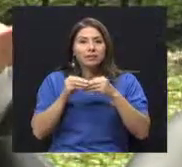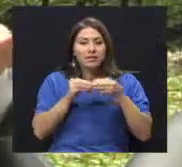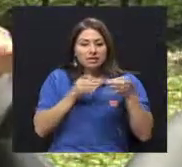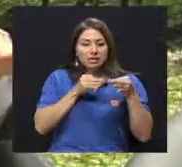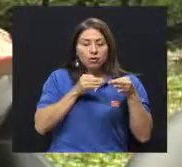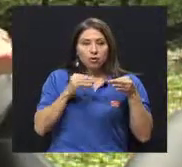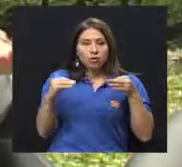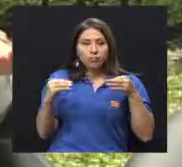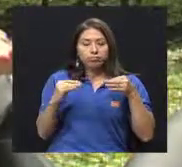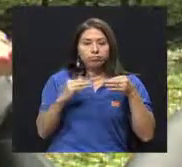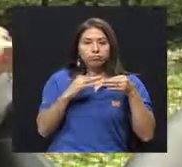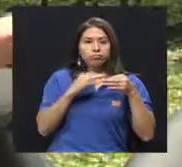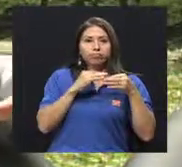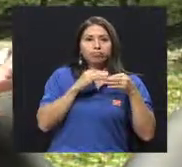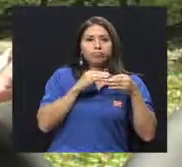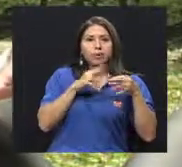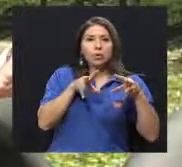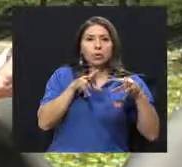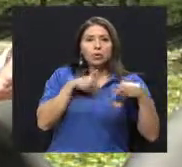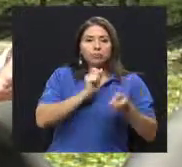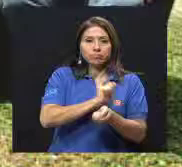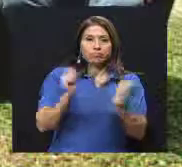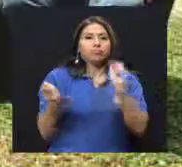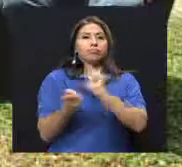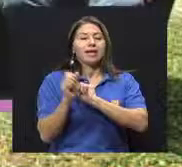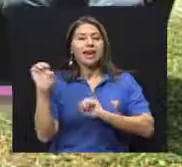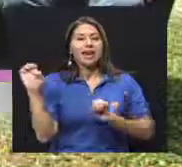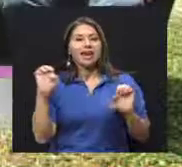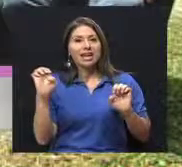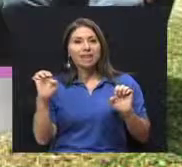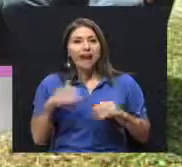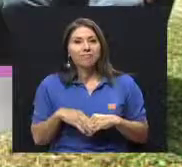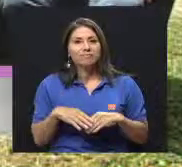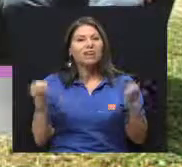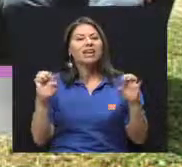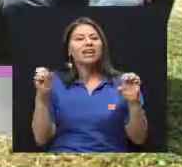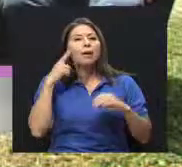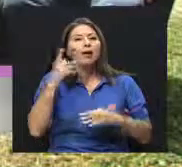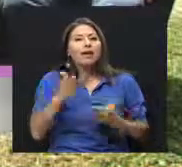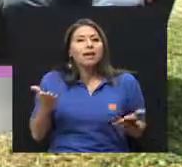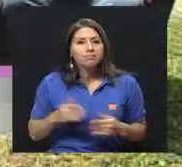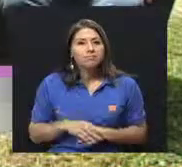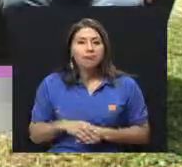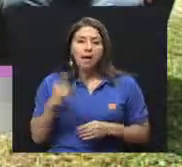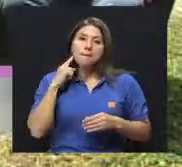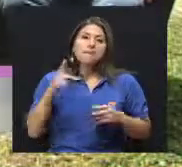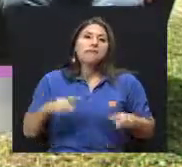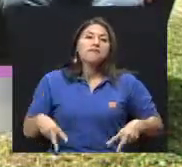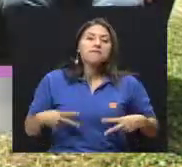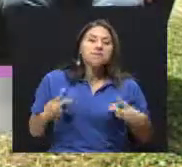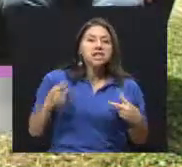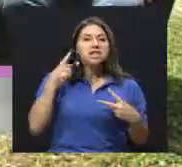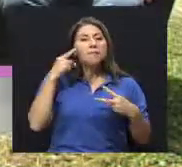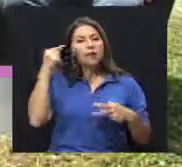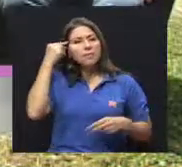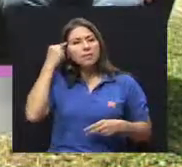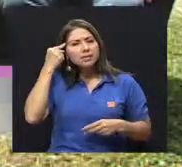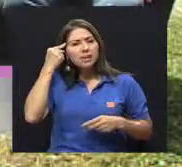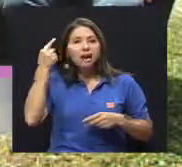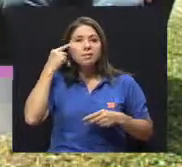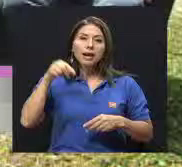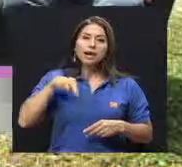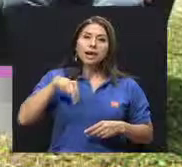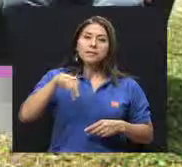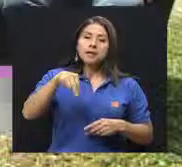básico para el cuerpo humano, energía. ¿Energía para qué? Para vivir, para pensar, para caminar, para